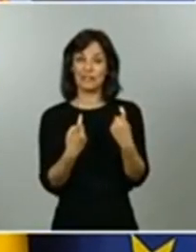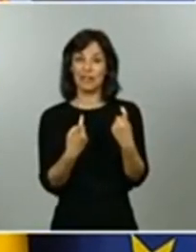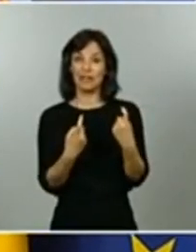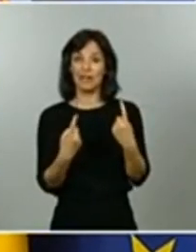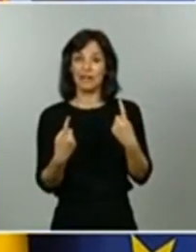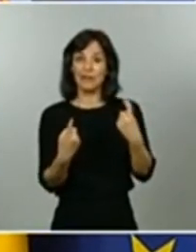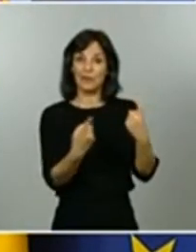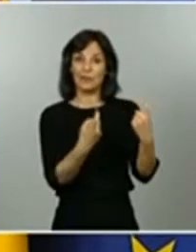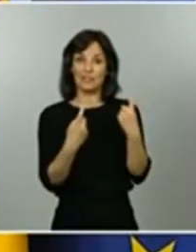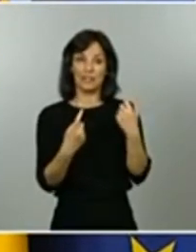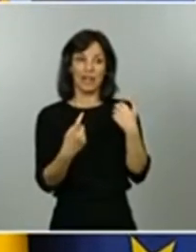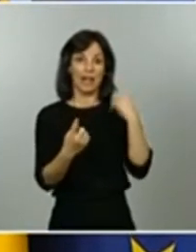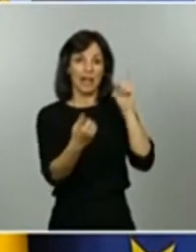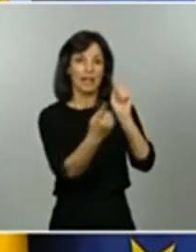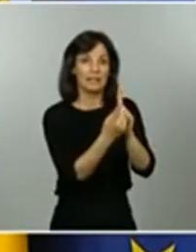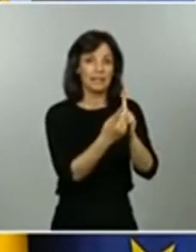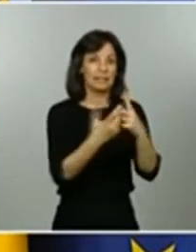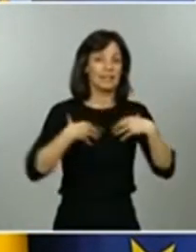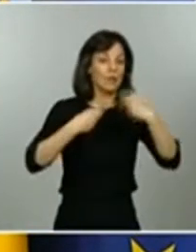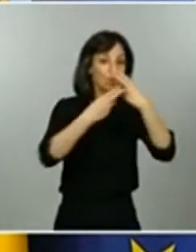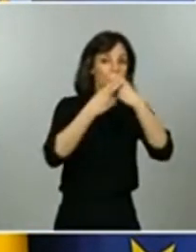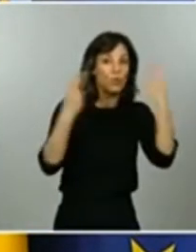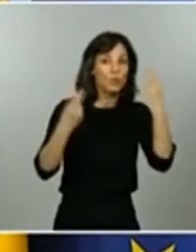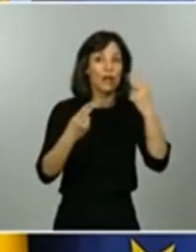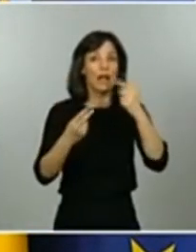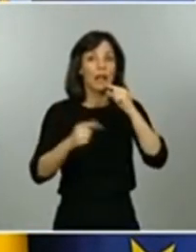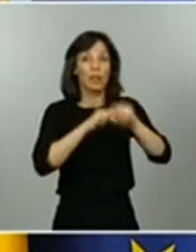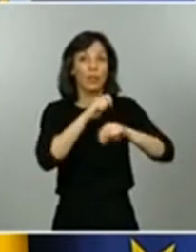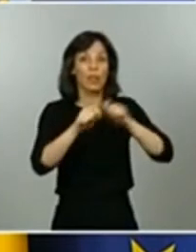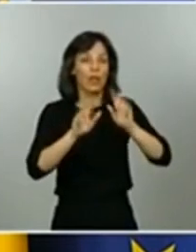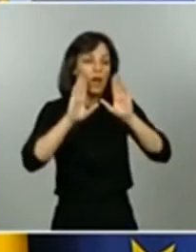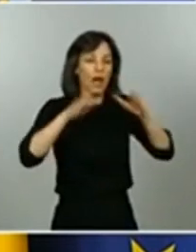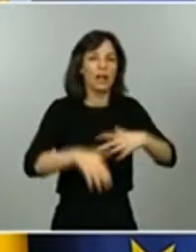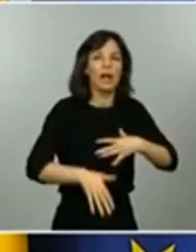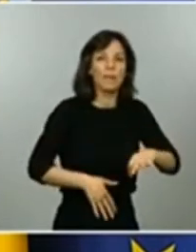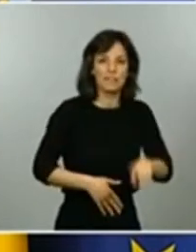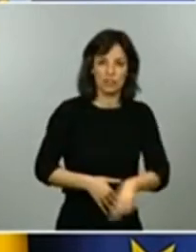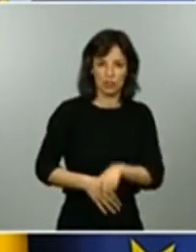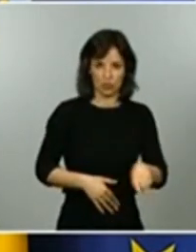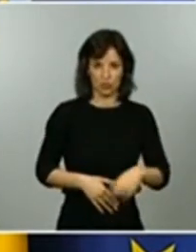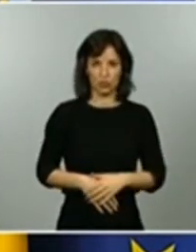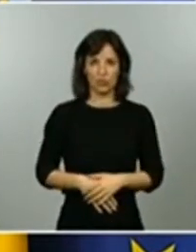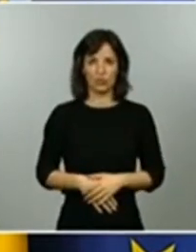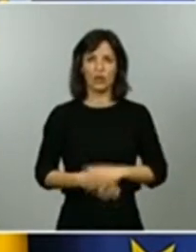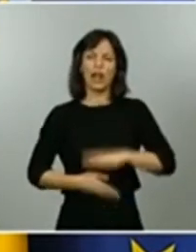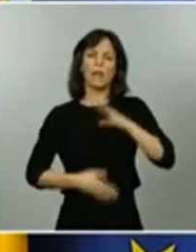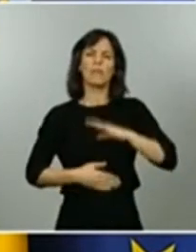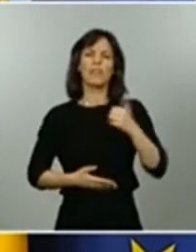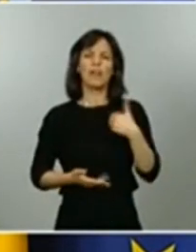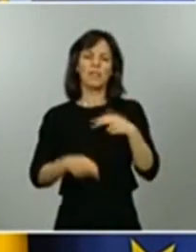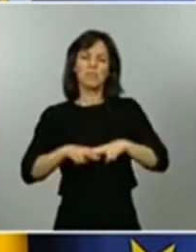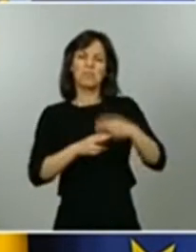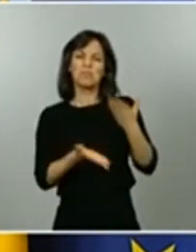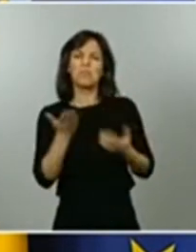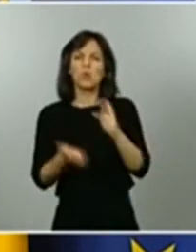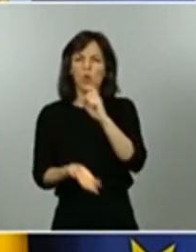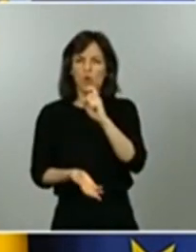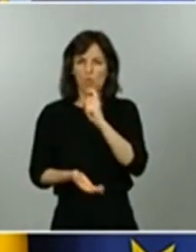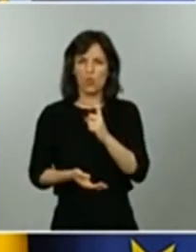asistenciales y de salud pública que puedan generar esos rebrotes. Los criterios para valorar esa capacidad de detección y esa